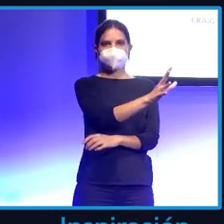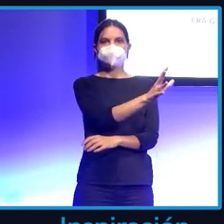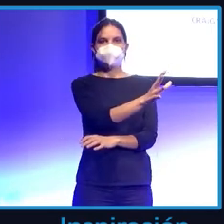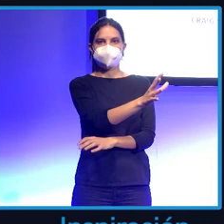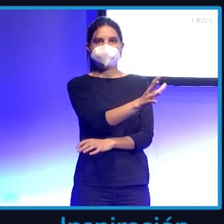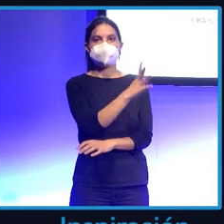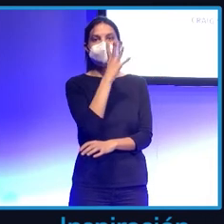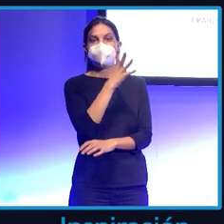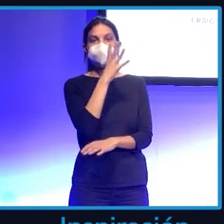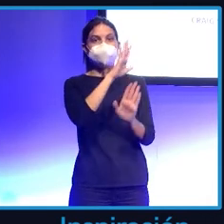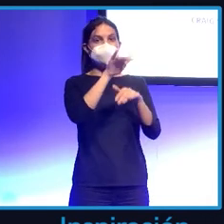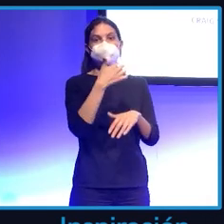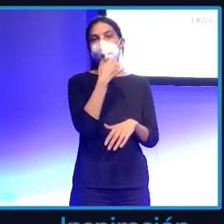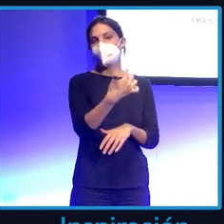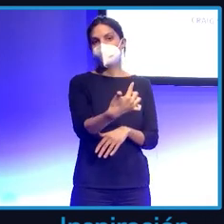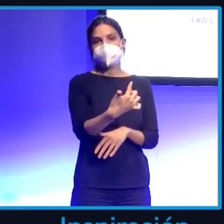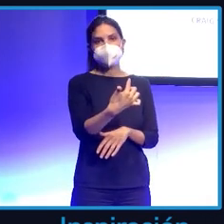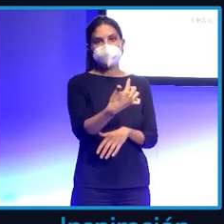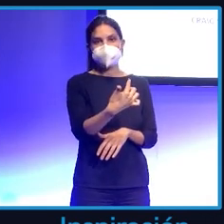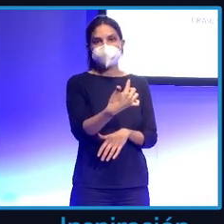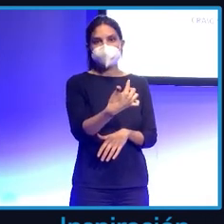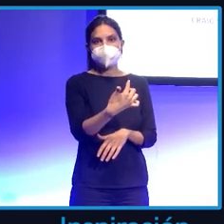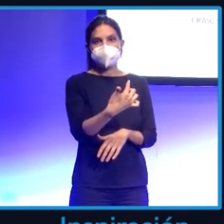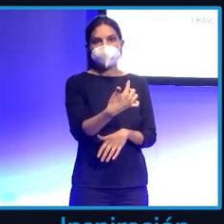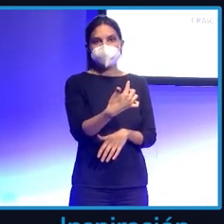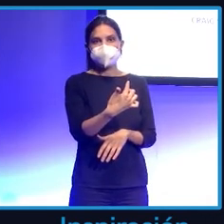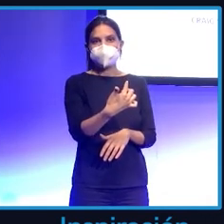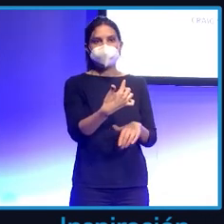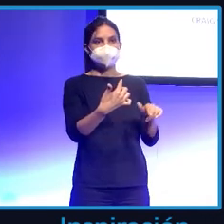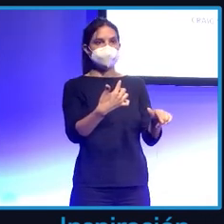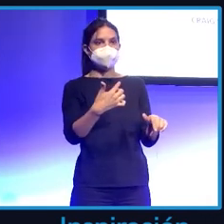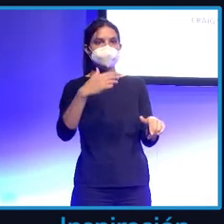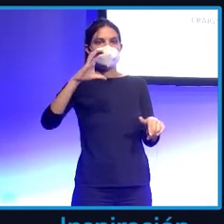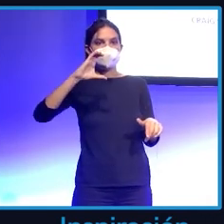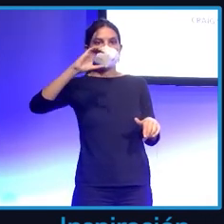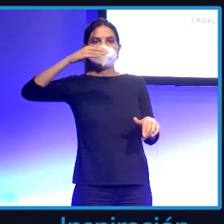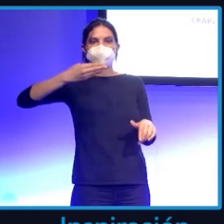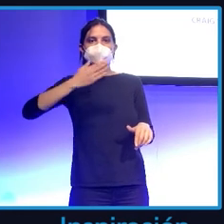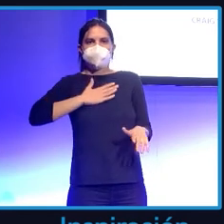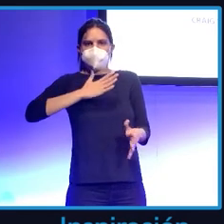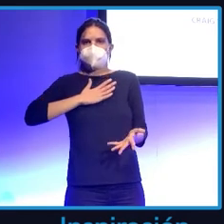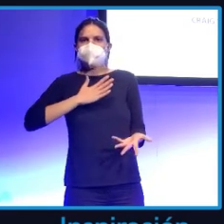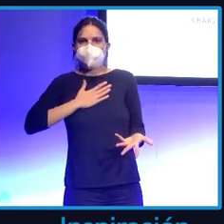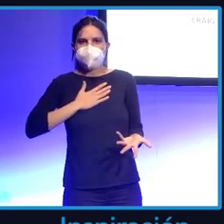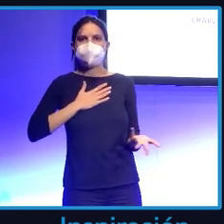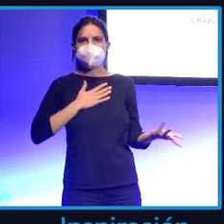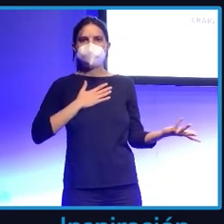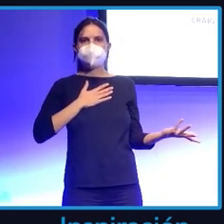este último dice que Bitcoin es totalmente suyo y que además es poseedor de 1,1 millón de